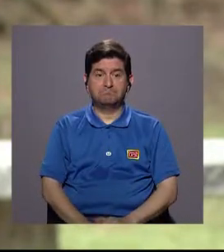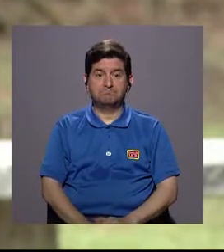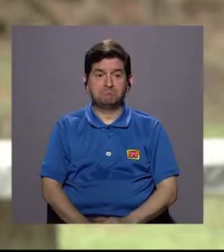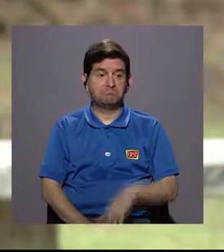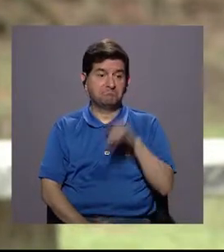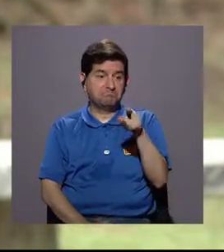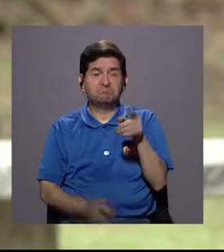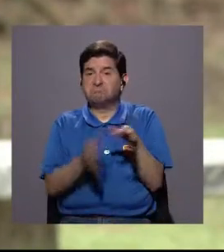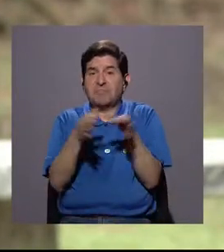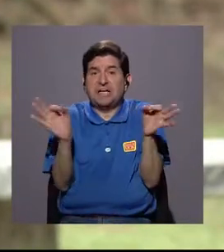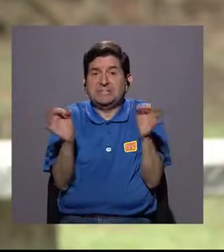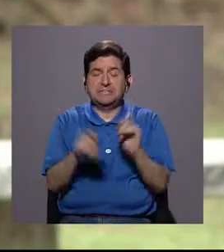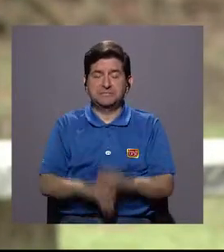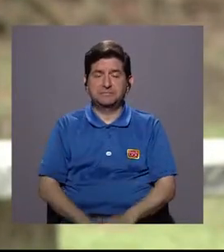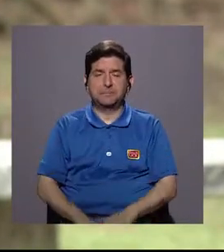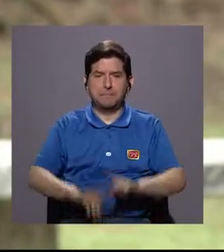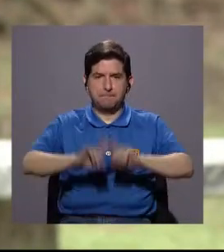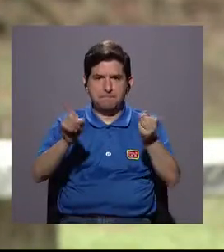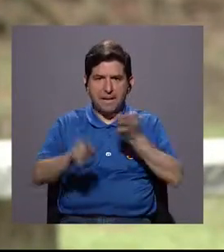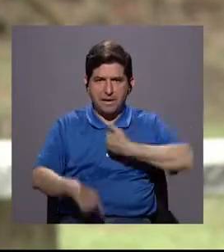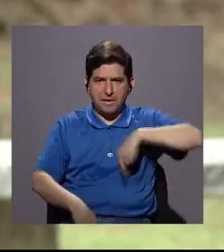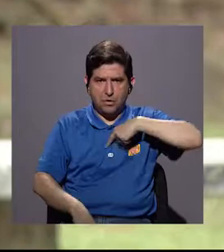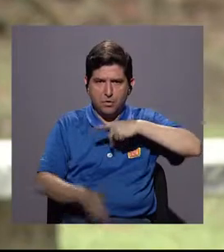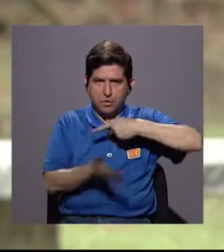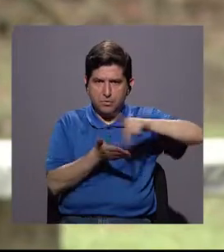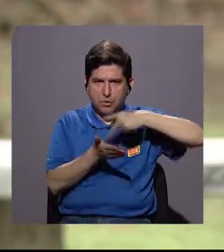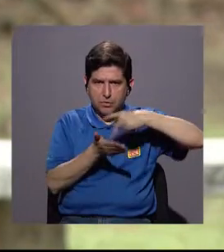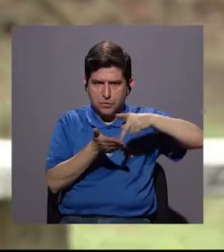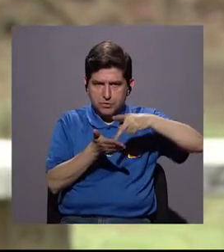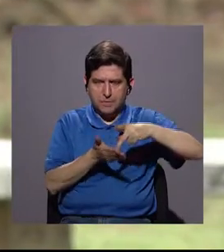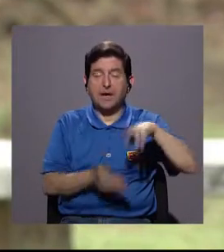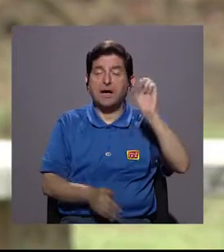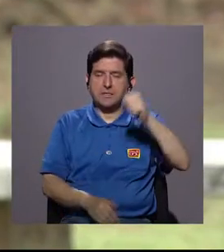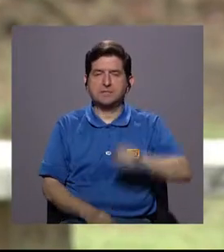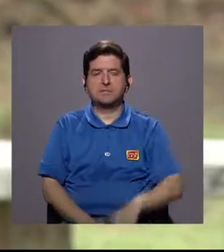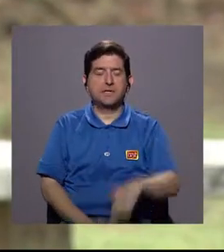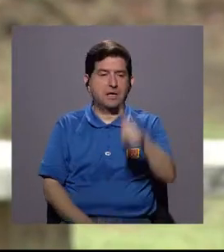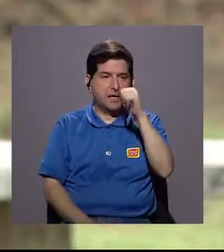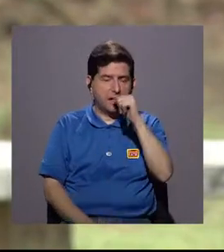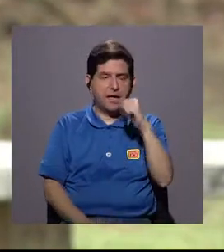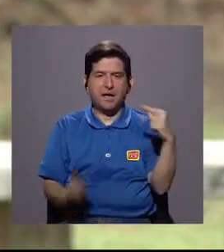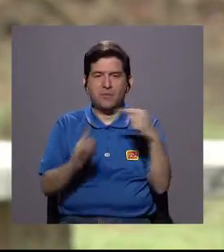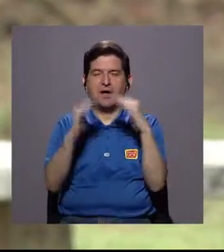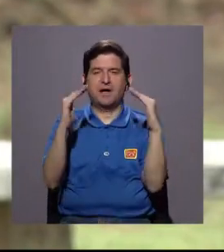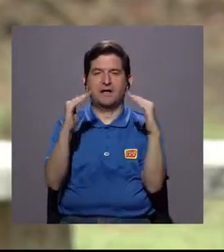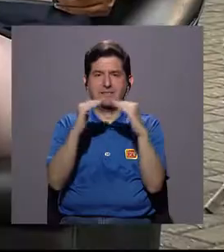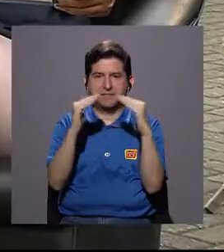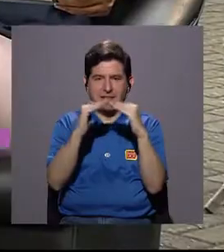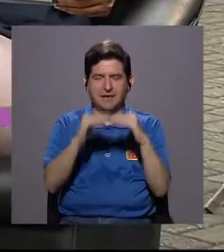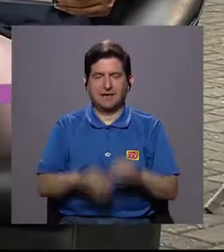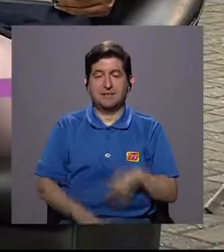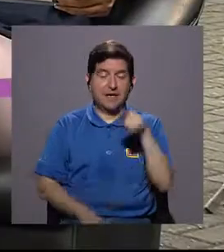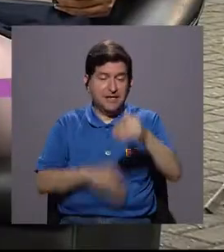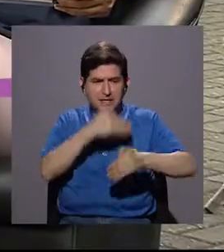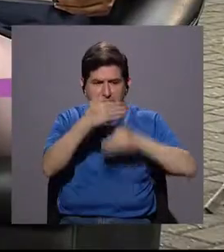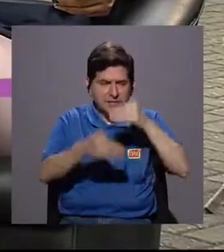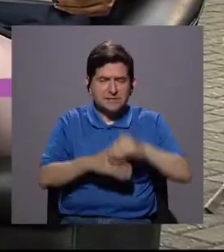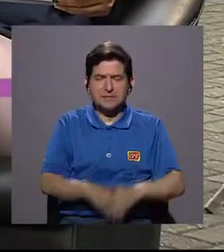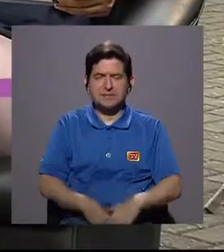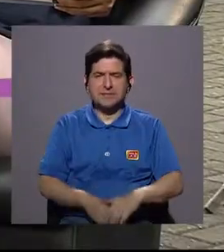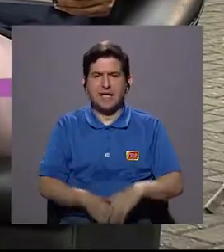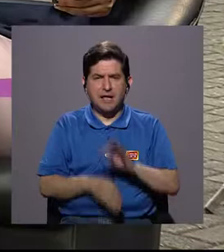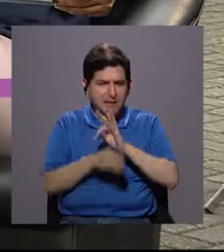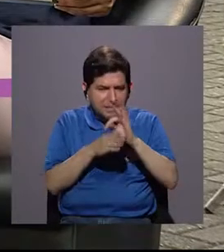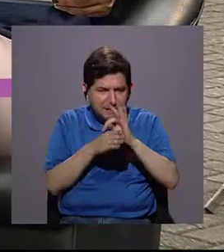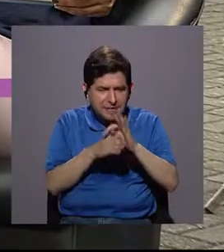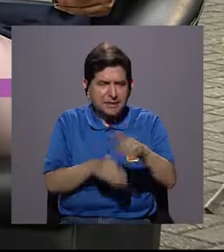básicamente es gratis. Sin embargo, nosotros lo que pagamos en nuestro recibo es que el agua nos llegue a nuestros hogares y ese tratamiento que le están dando